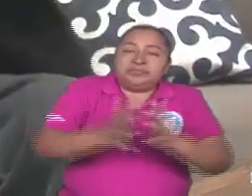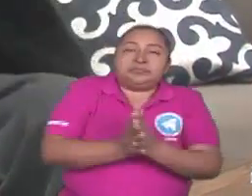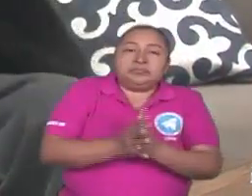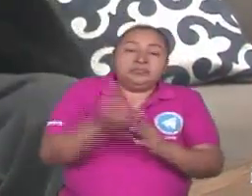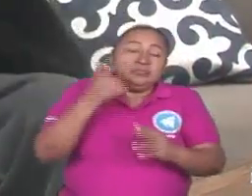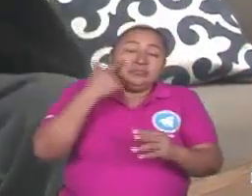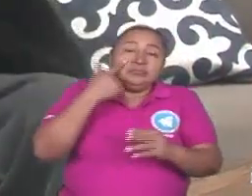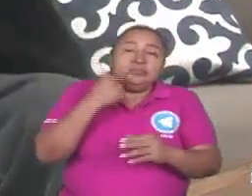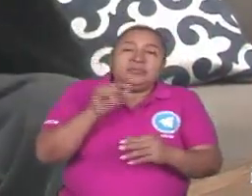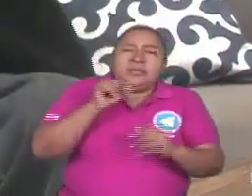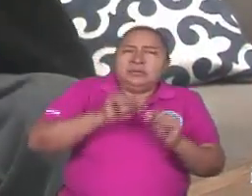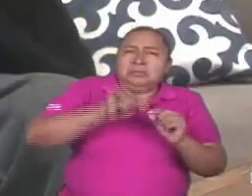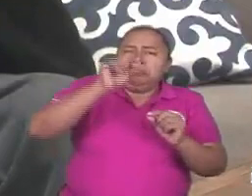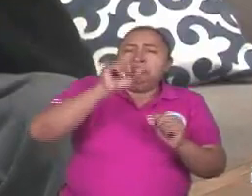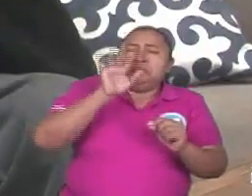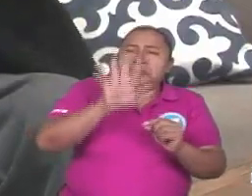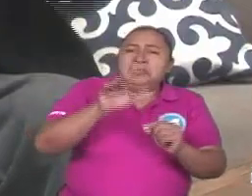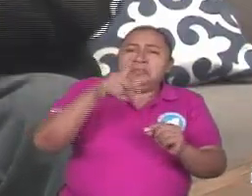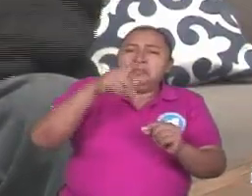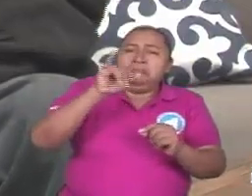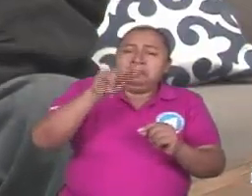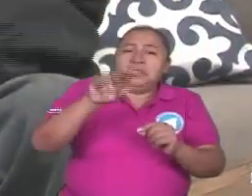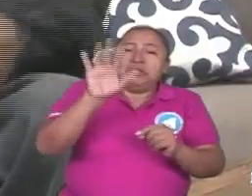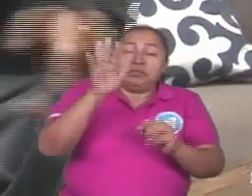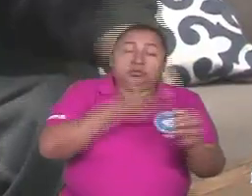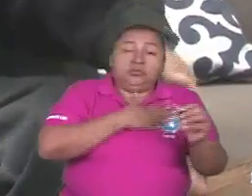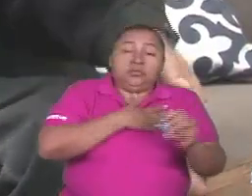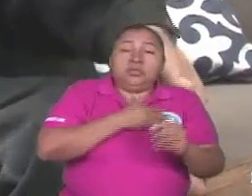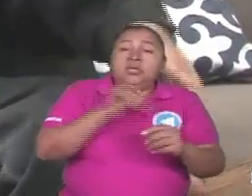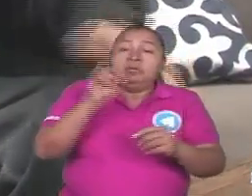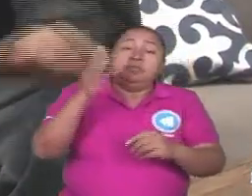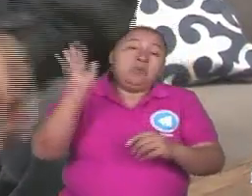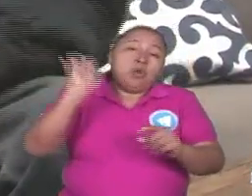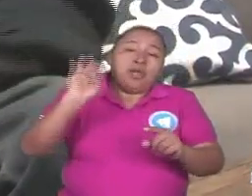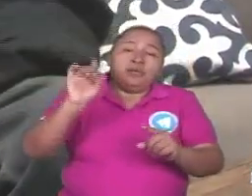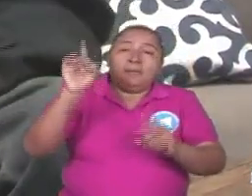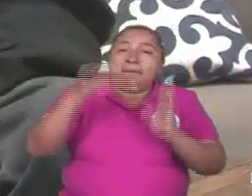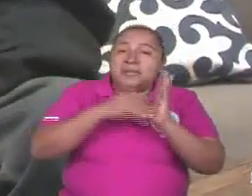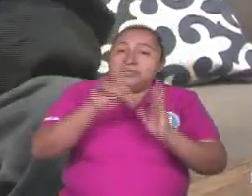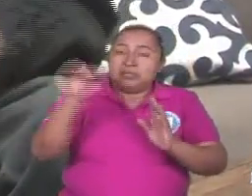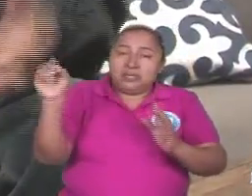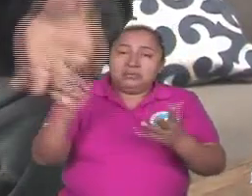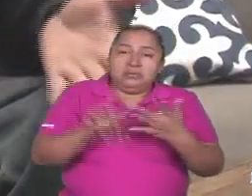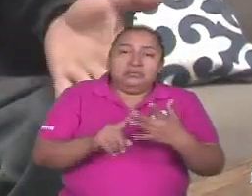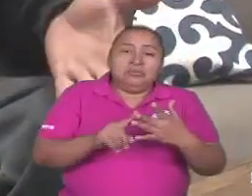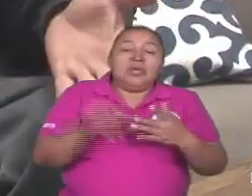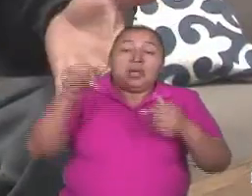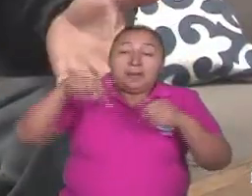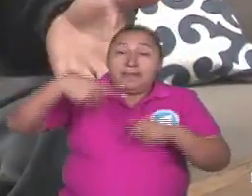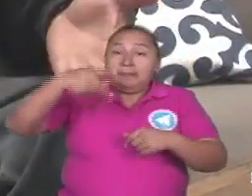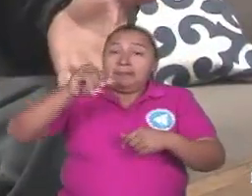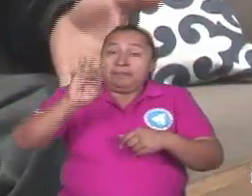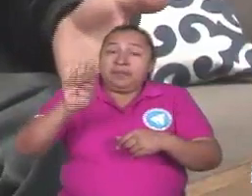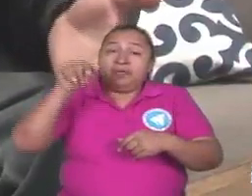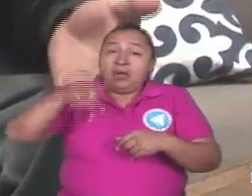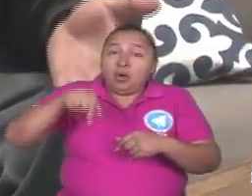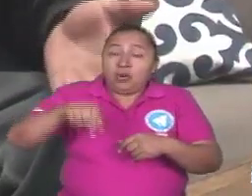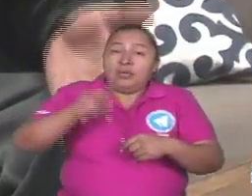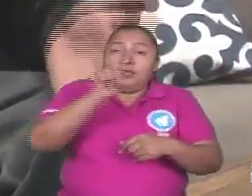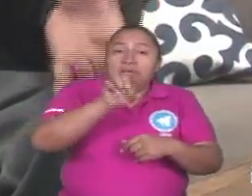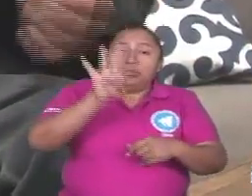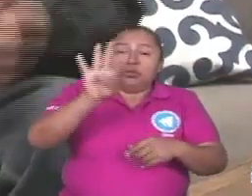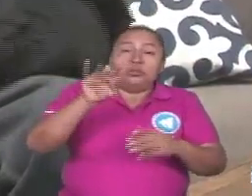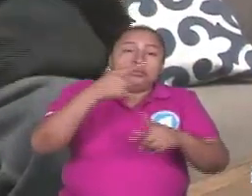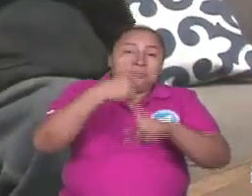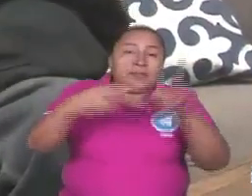Fíjate que el PIB consumado será 290 millones de dólares. Con Bolaño terminó en el 100. ¿Cuánto es el PIB hoy? 14 millones